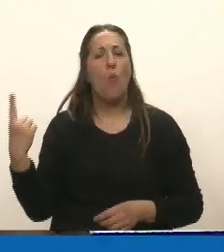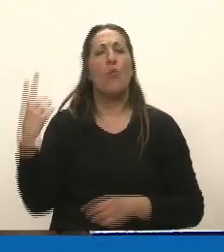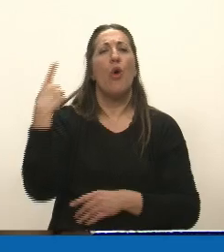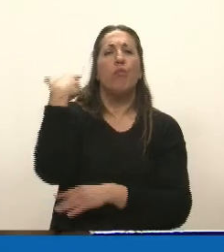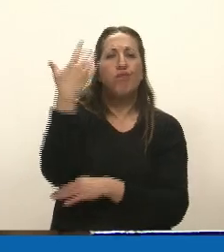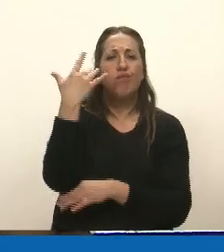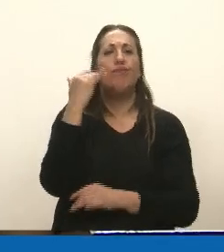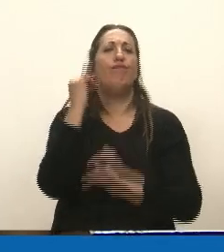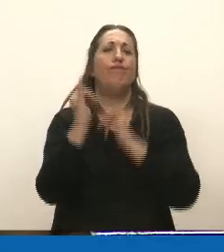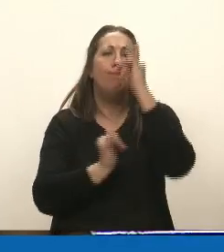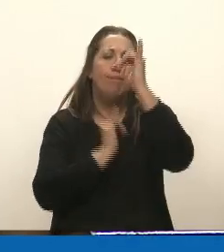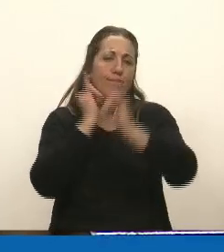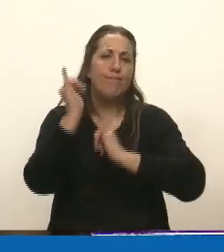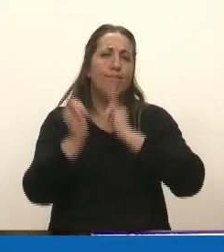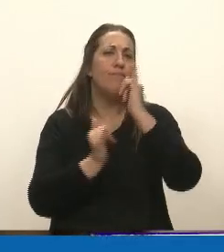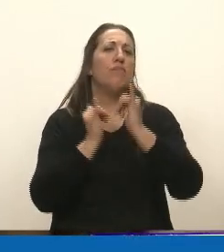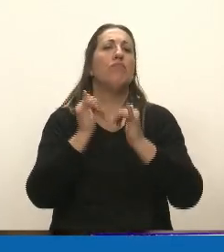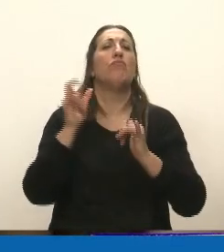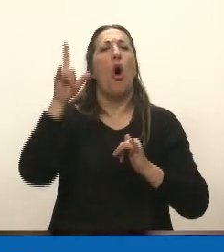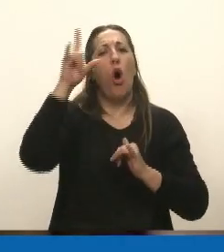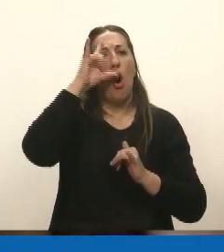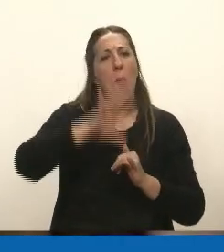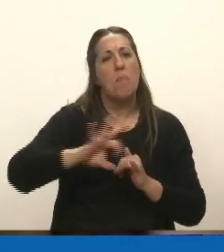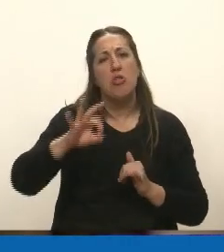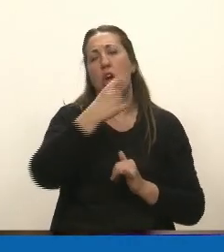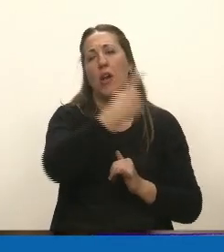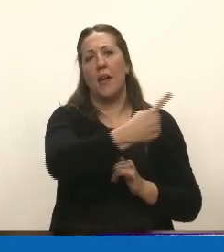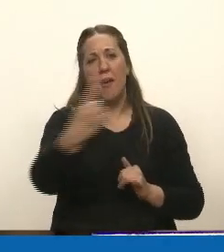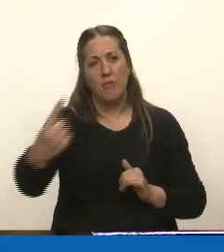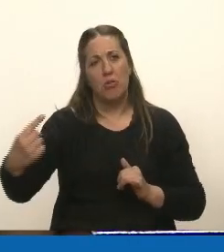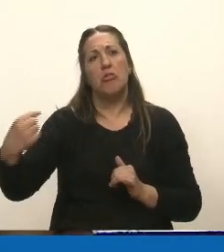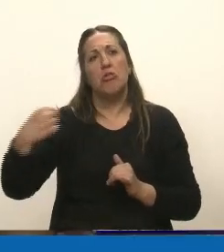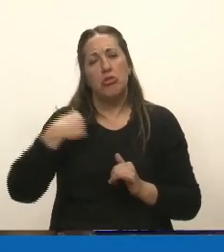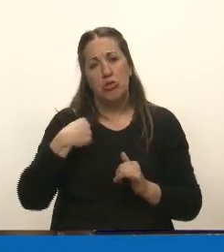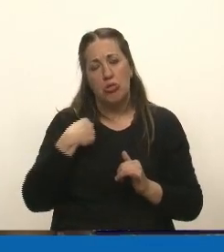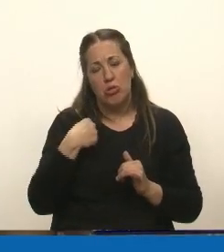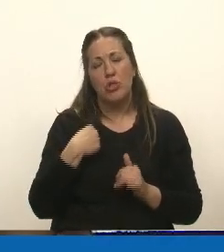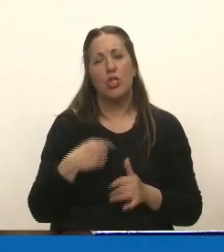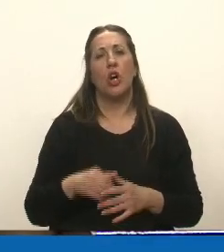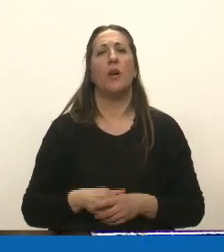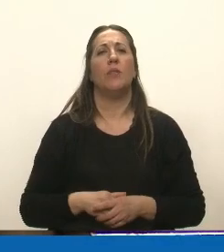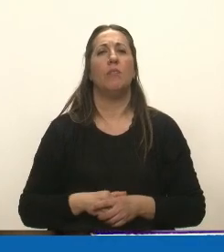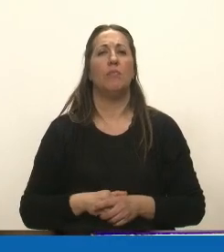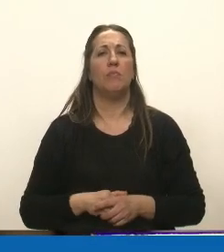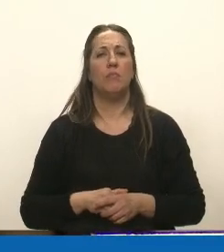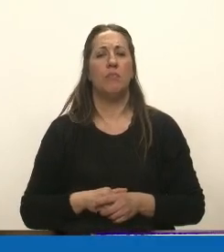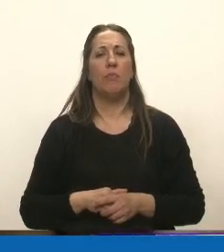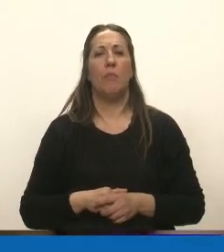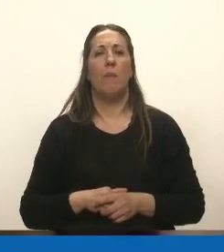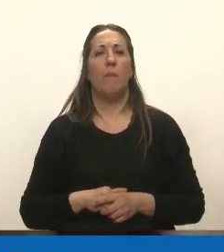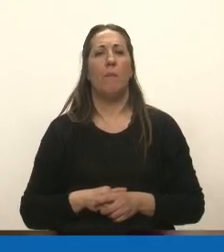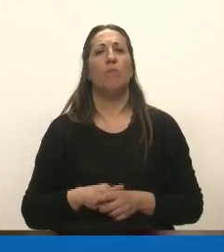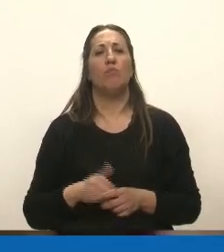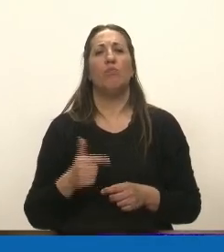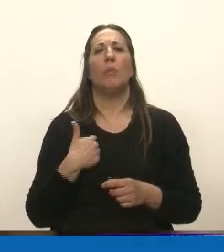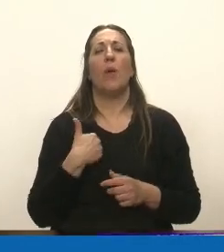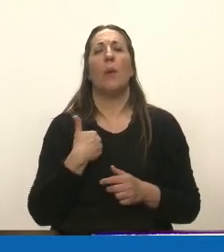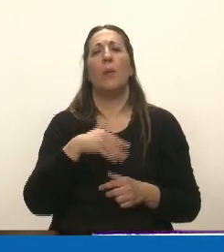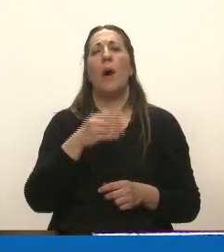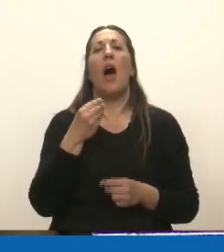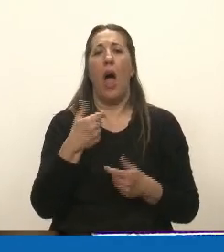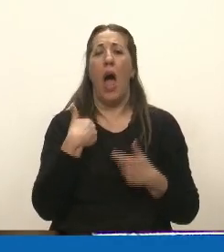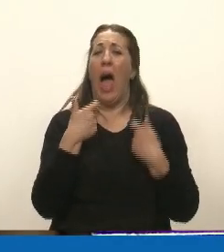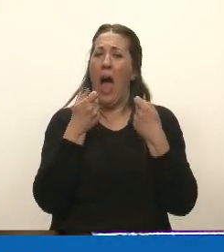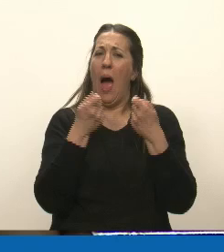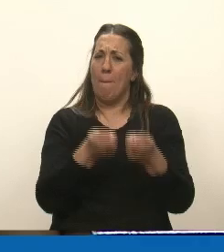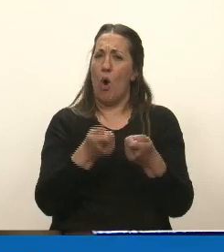puntos de vista, así que me voy a tomar unos minutos para fundamentar por qué voy a apoyar el